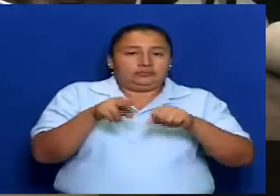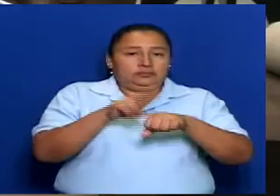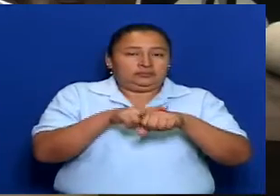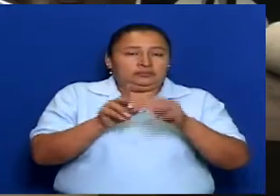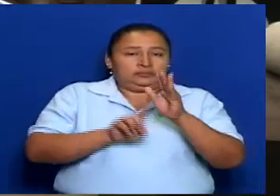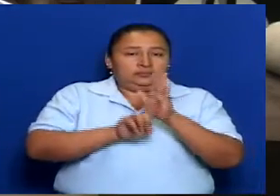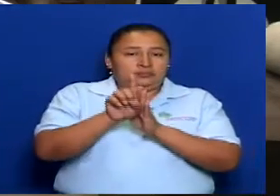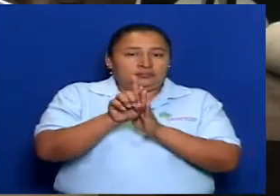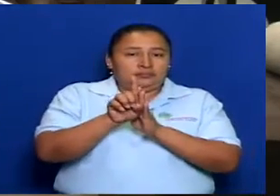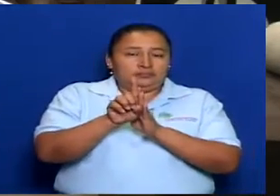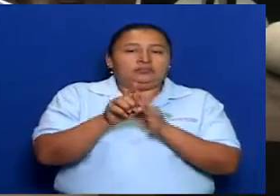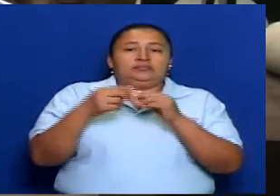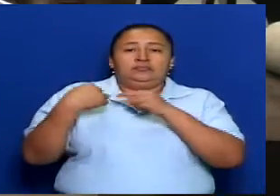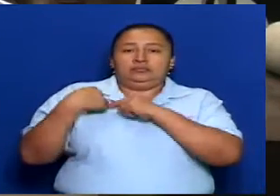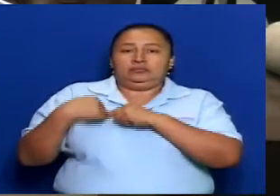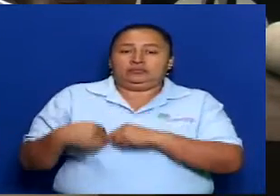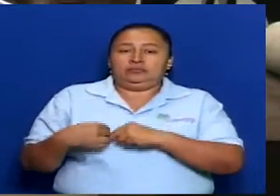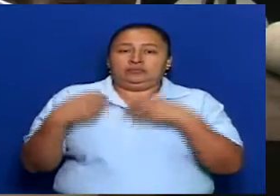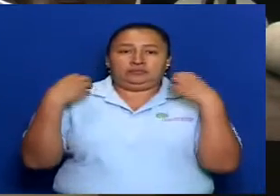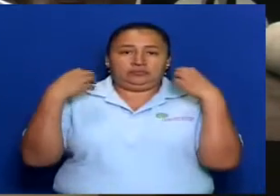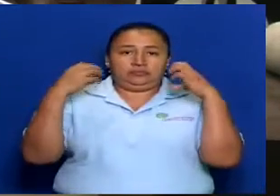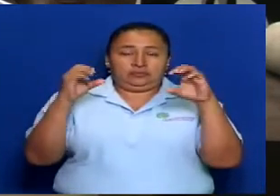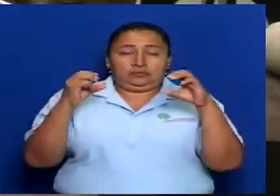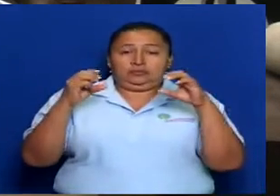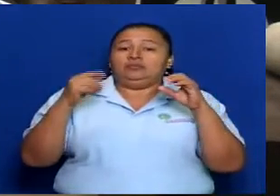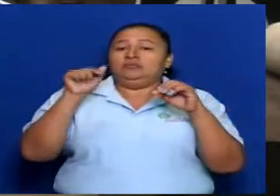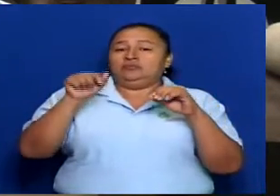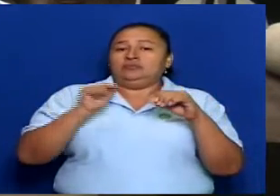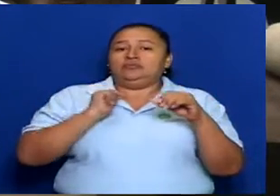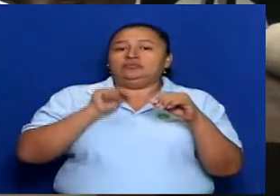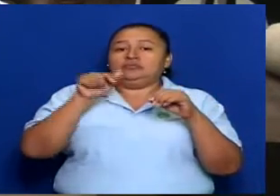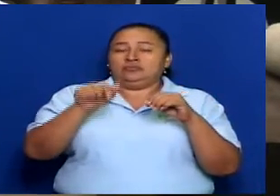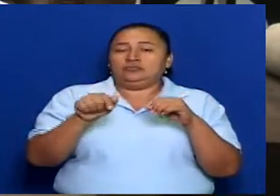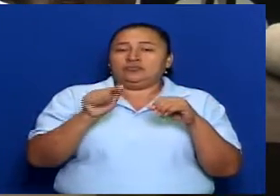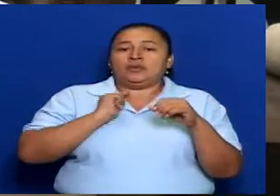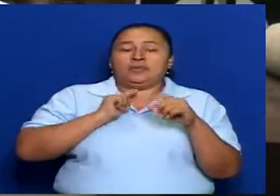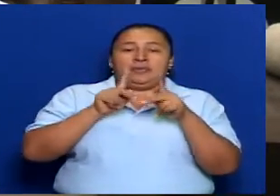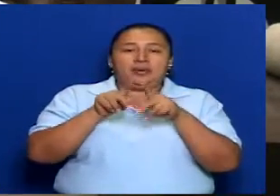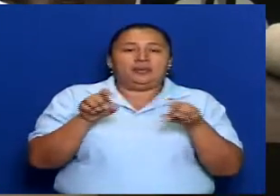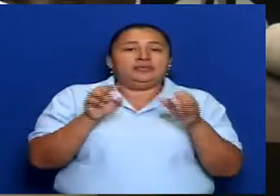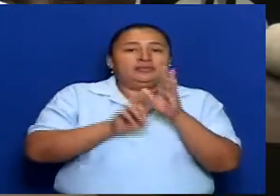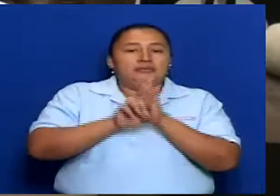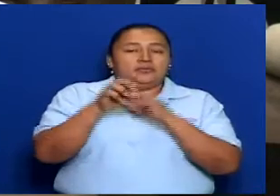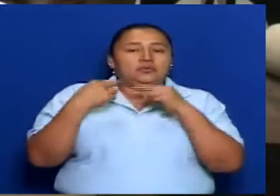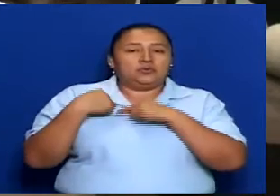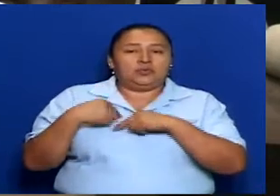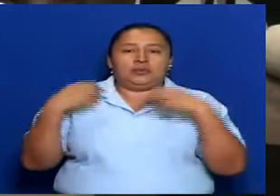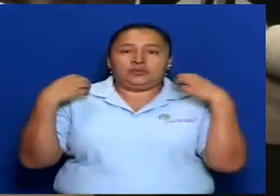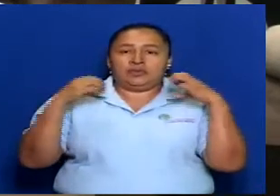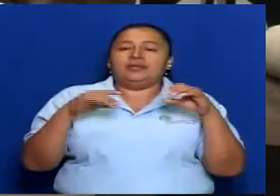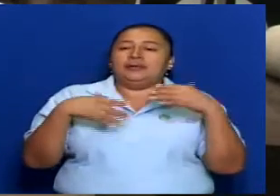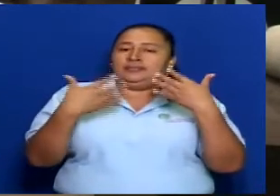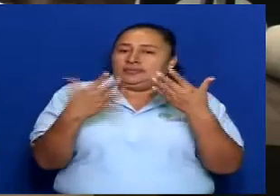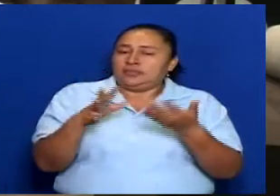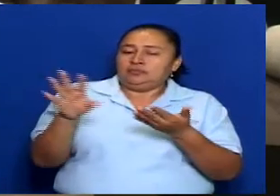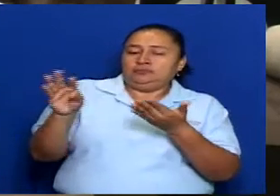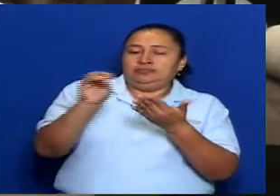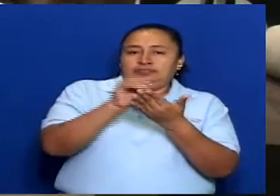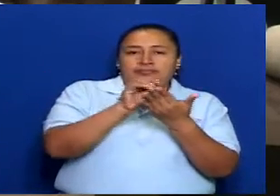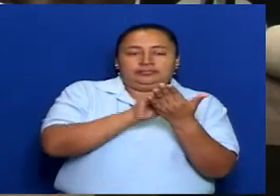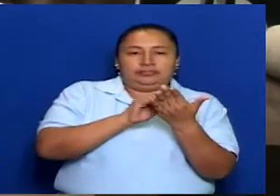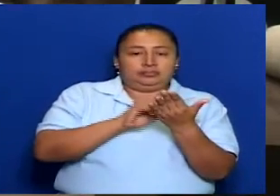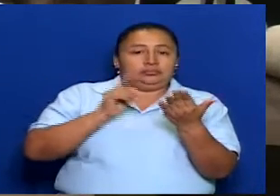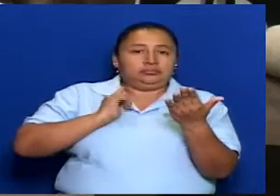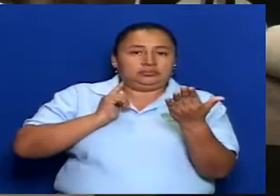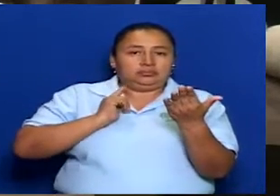tenemos un Plan de Desarrollo Humano de la Costa Caribe, y ese Plan de Desarrollo Humano de la Costa Caribe también retoma lo que es la